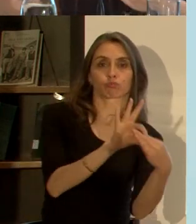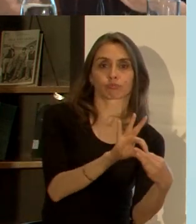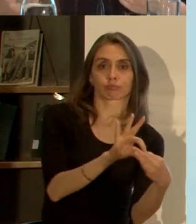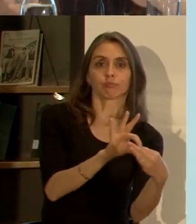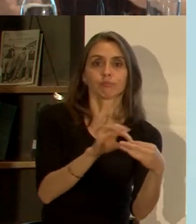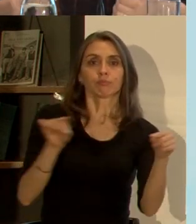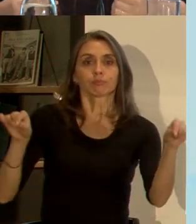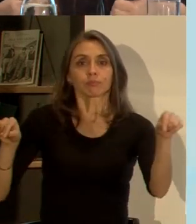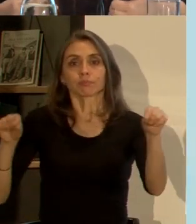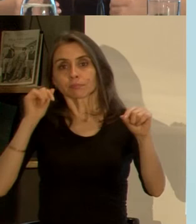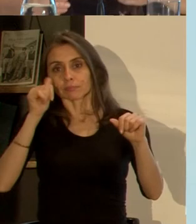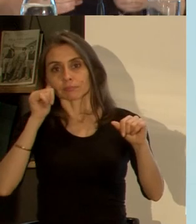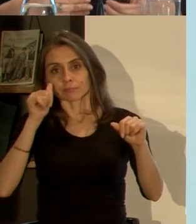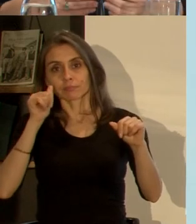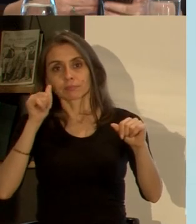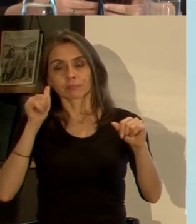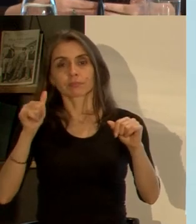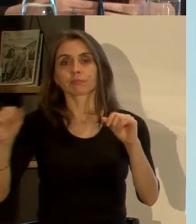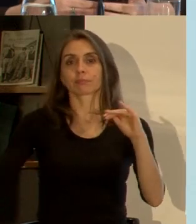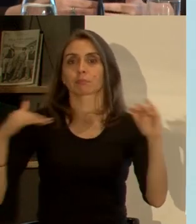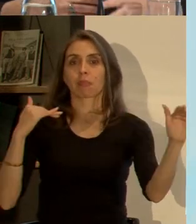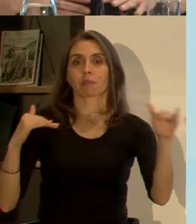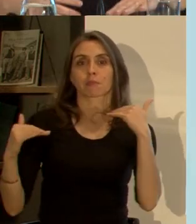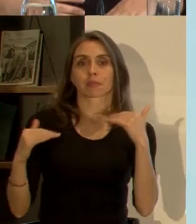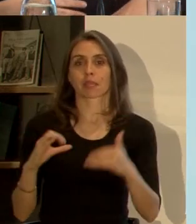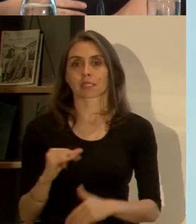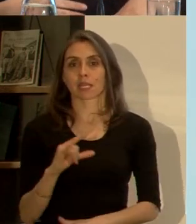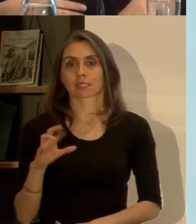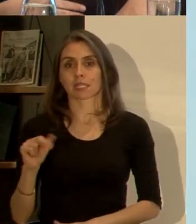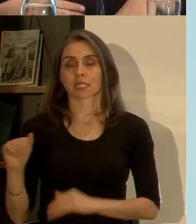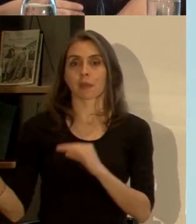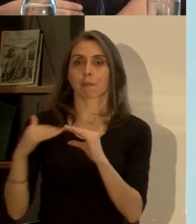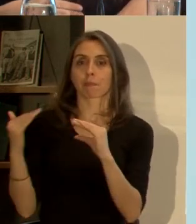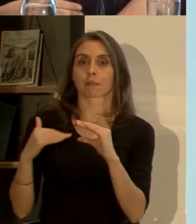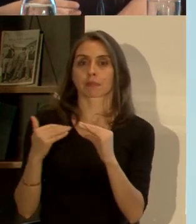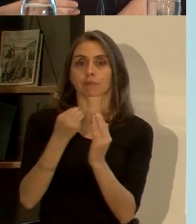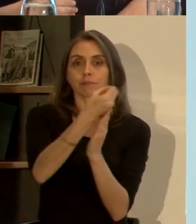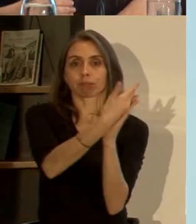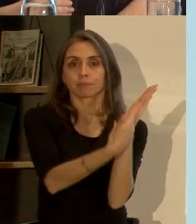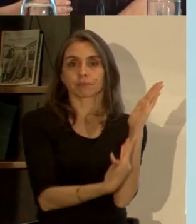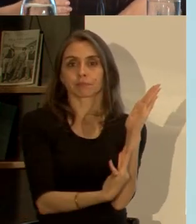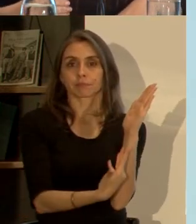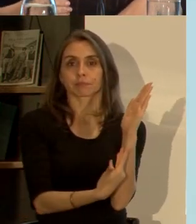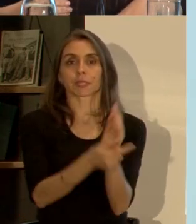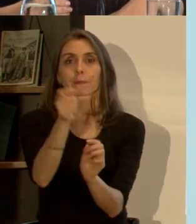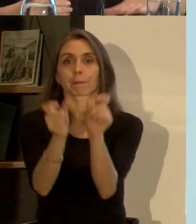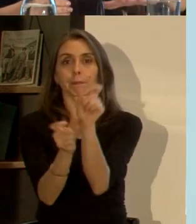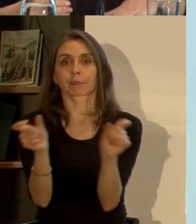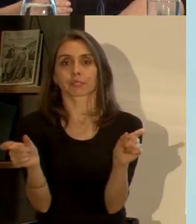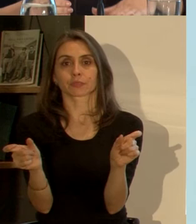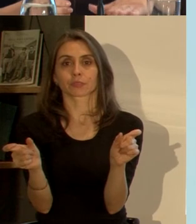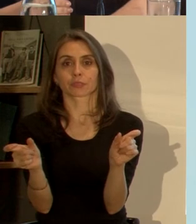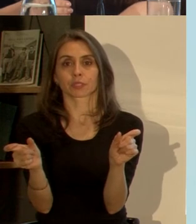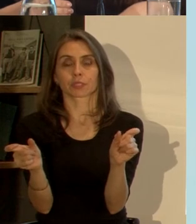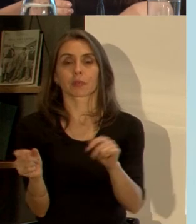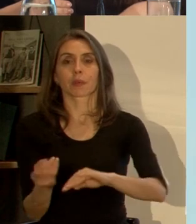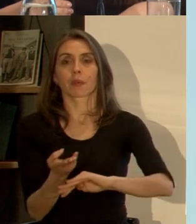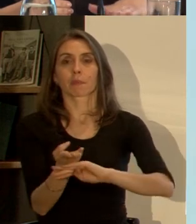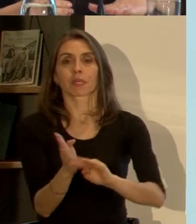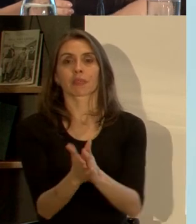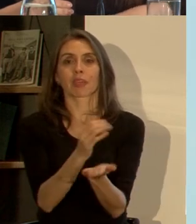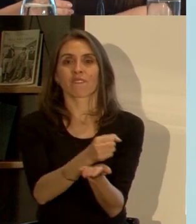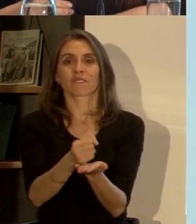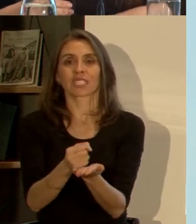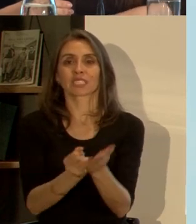y ellos a diario nos hacían llegar por ejemplo Cancillería a diario me hacía llegar a mí un listado de las personas que solicitaban